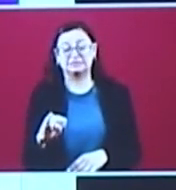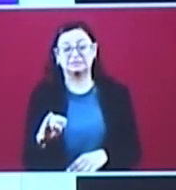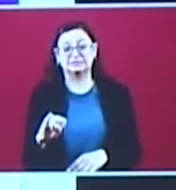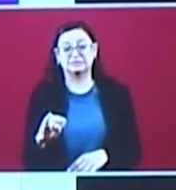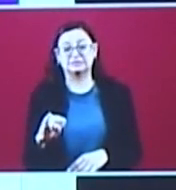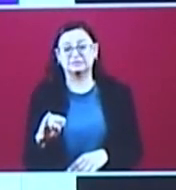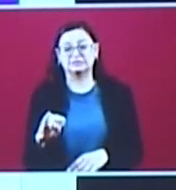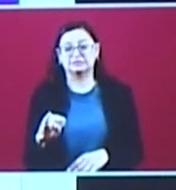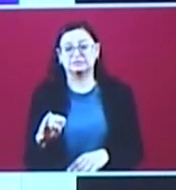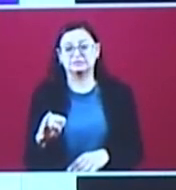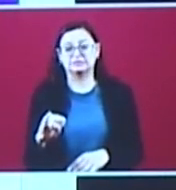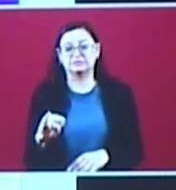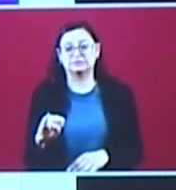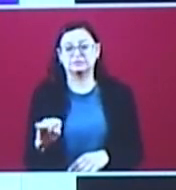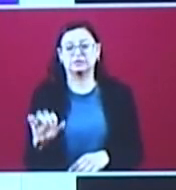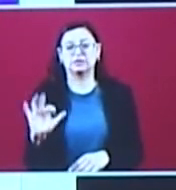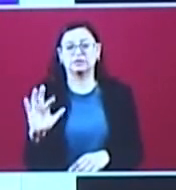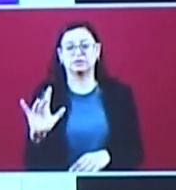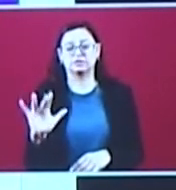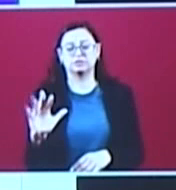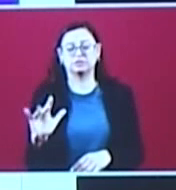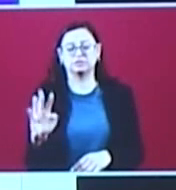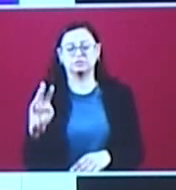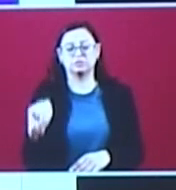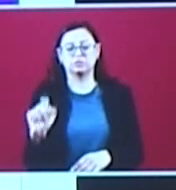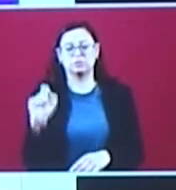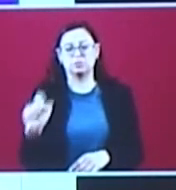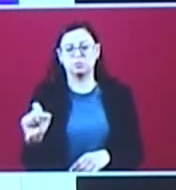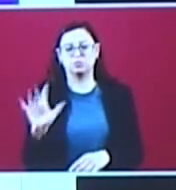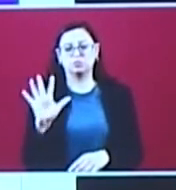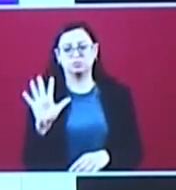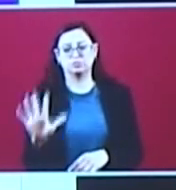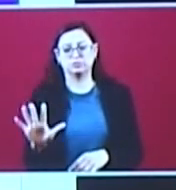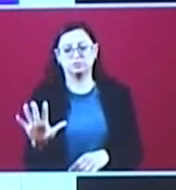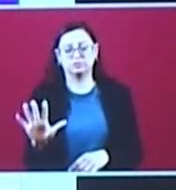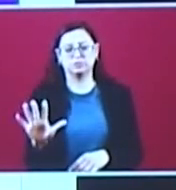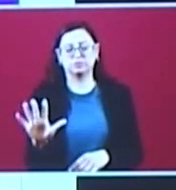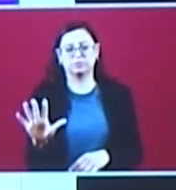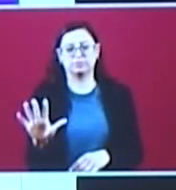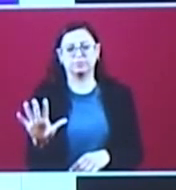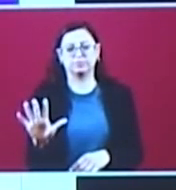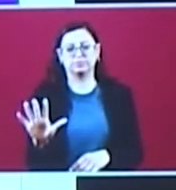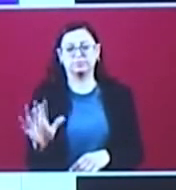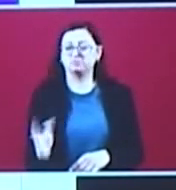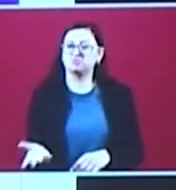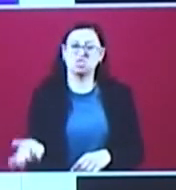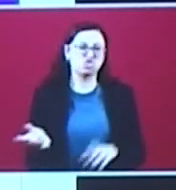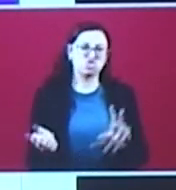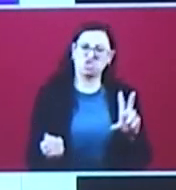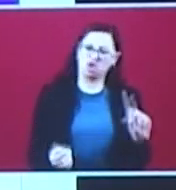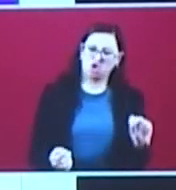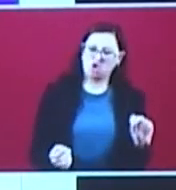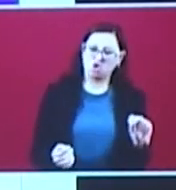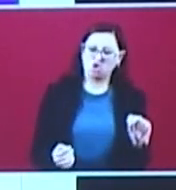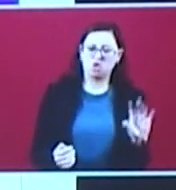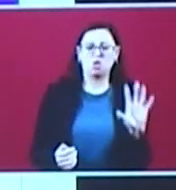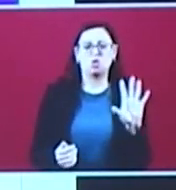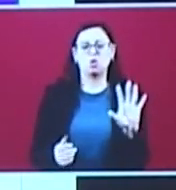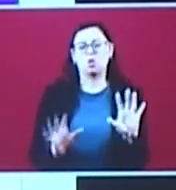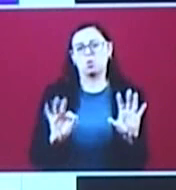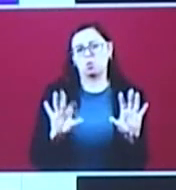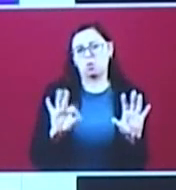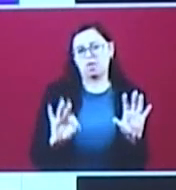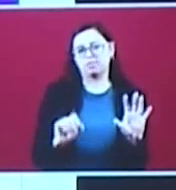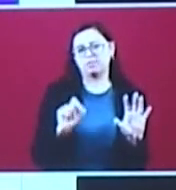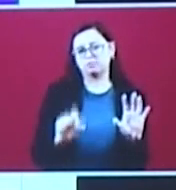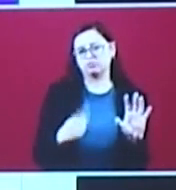60 mil personas fueron a votar a las casillas instaladas en tres estados, Morelos, Tlaxcala y Puebla. Llama también